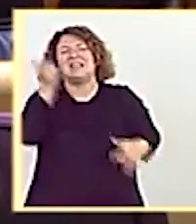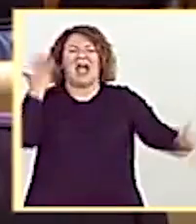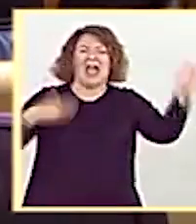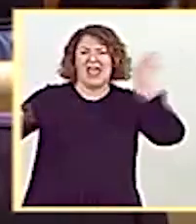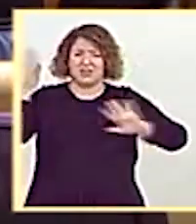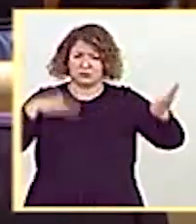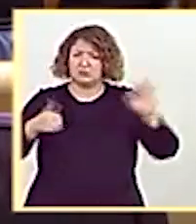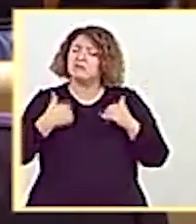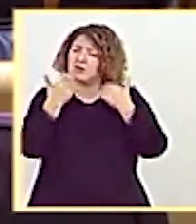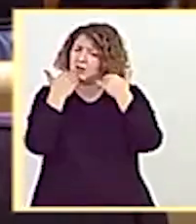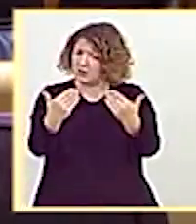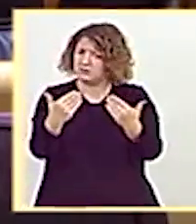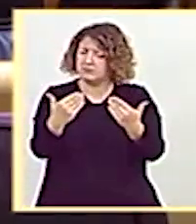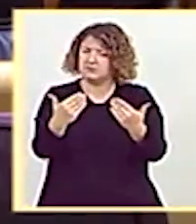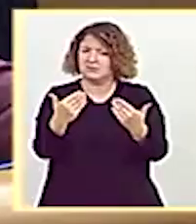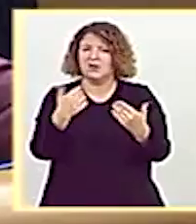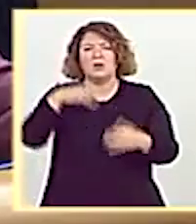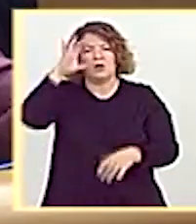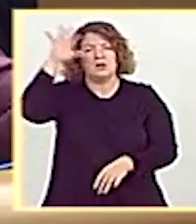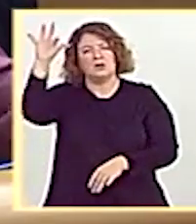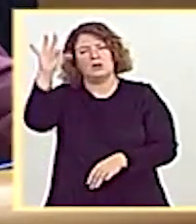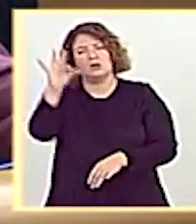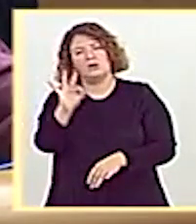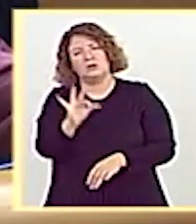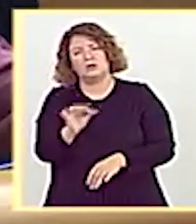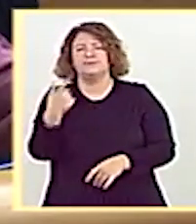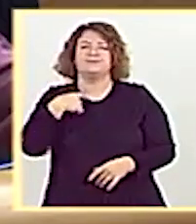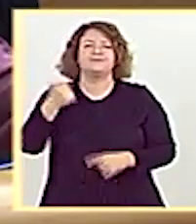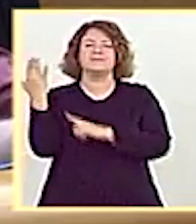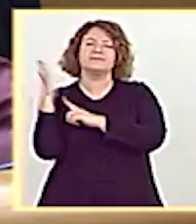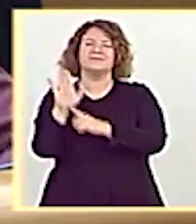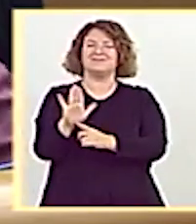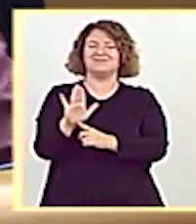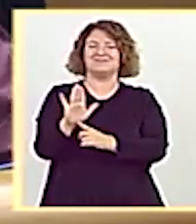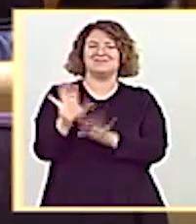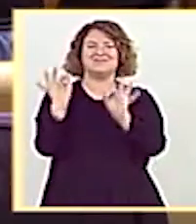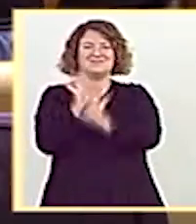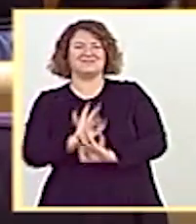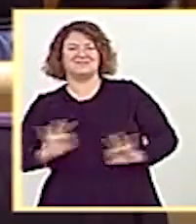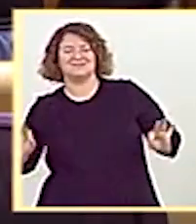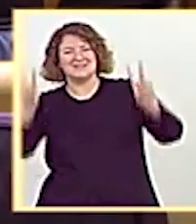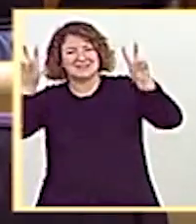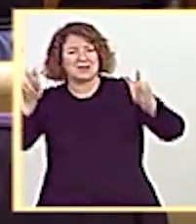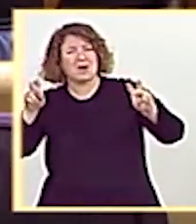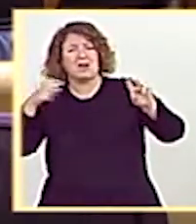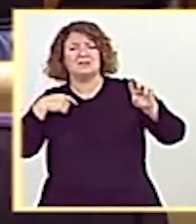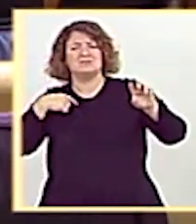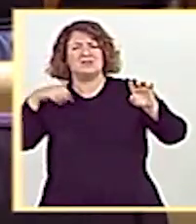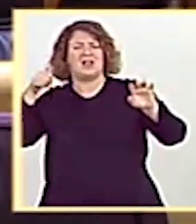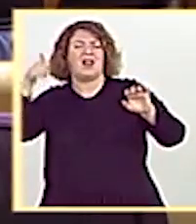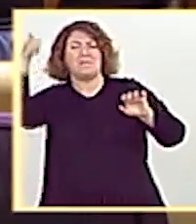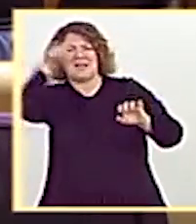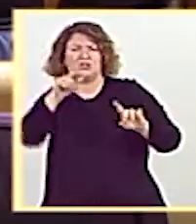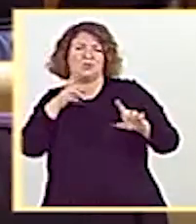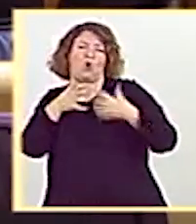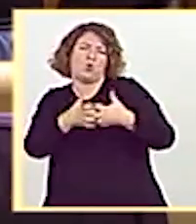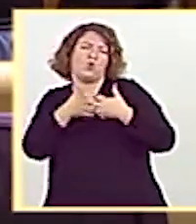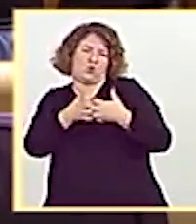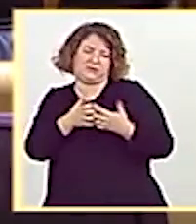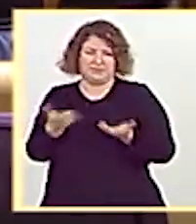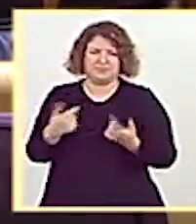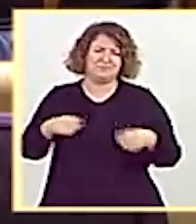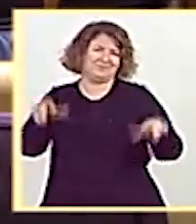ahorrado el trámite de tener que escuchar el postulio que ustedes siempre muestran en la lucha contra el machismo. Mire, le voy a decir,